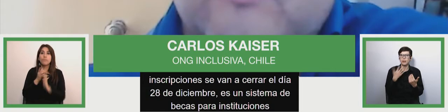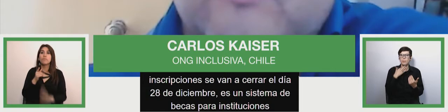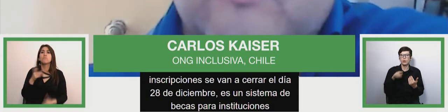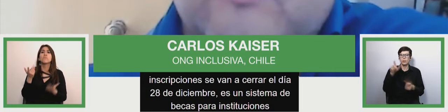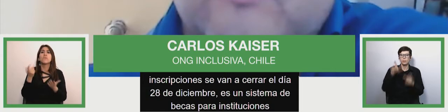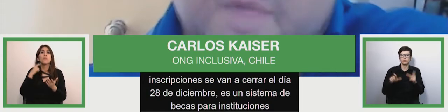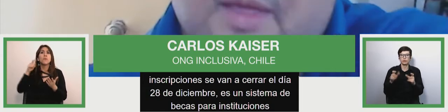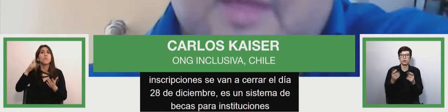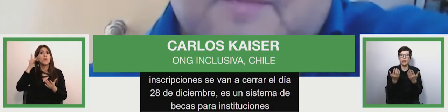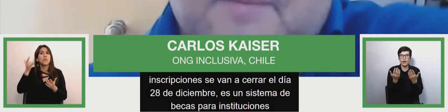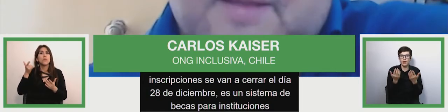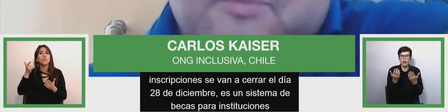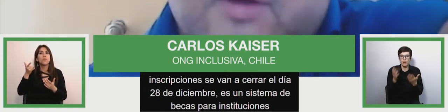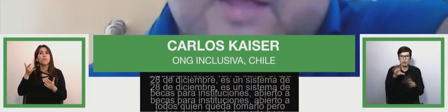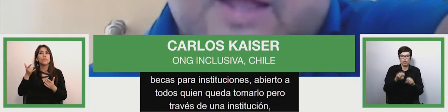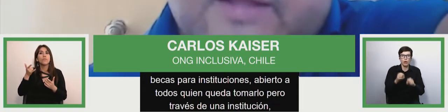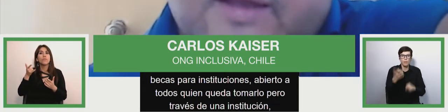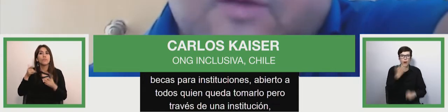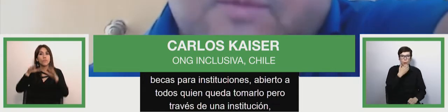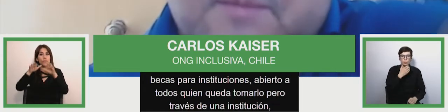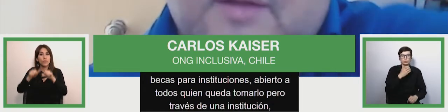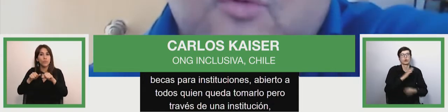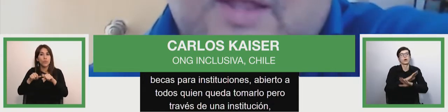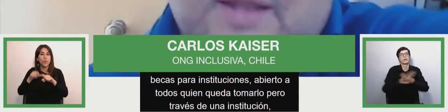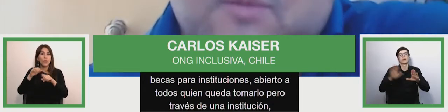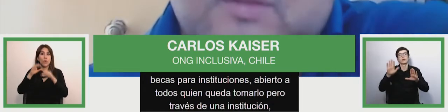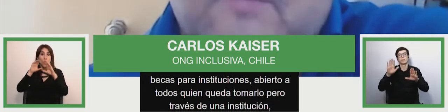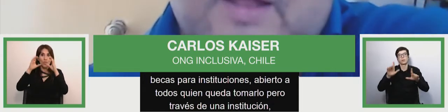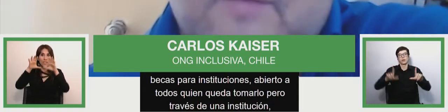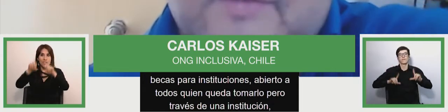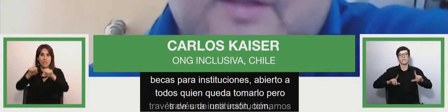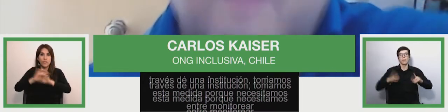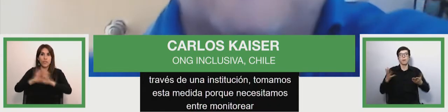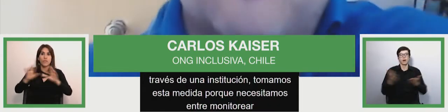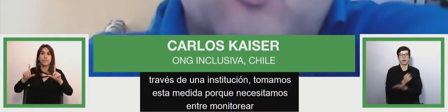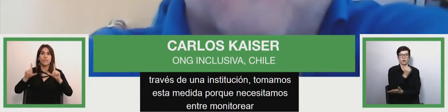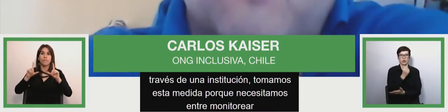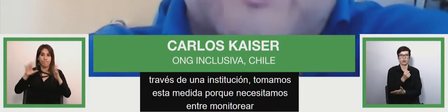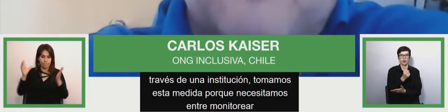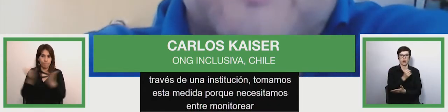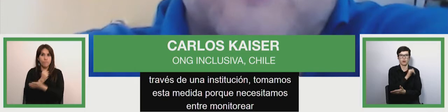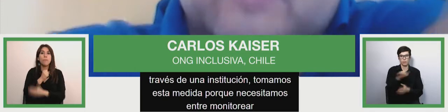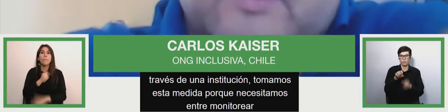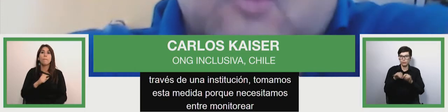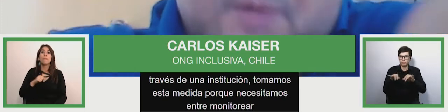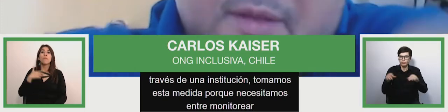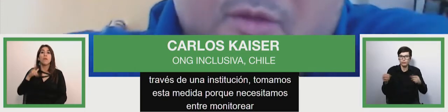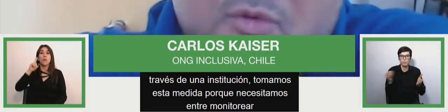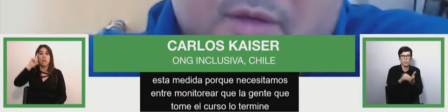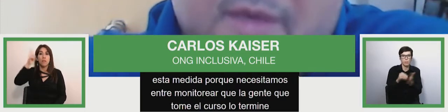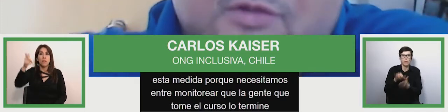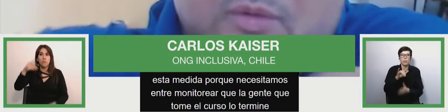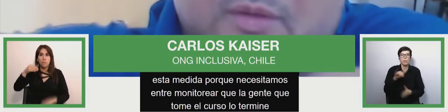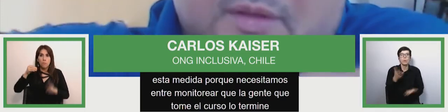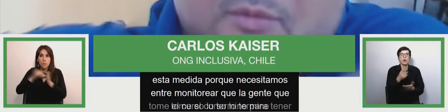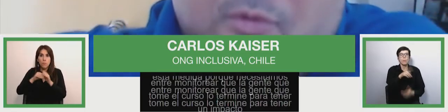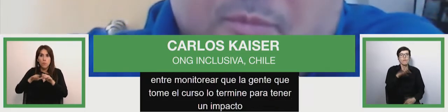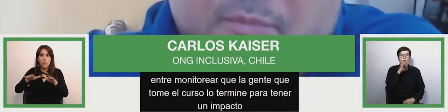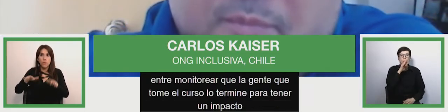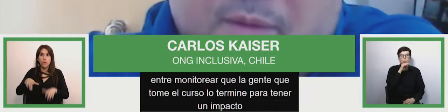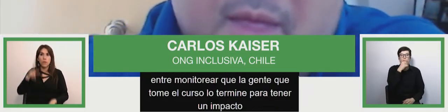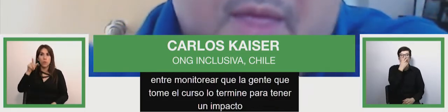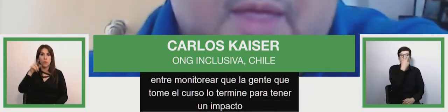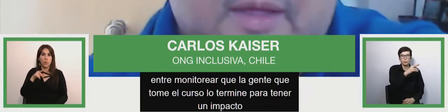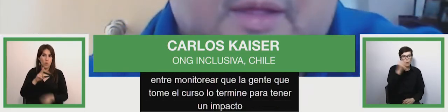el curso lo termine para poder llegar a tener un impacto y la pregunta final va a ser ¿cómo va a aplicar usted lo aprendido en su institución?